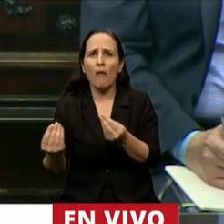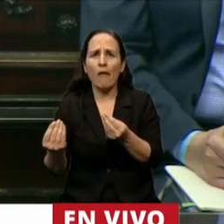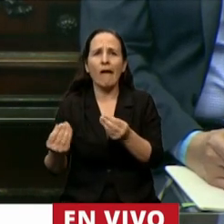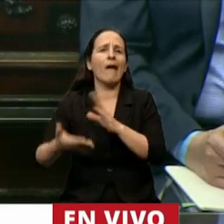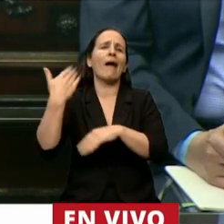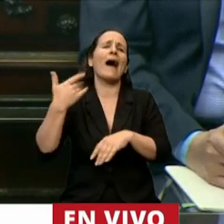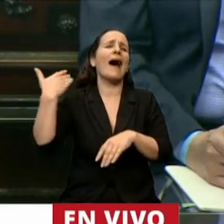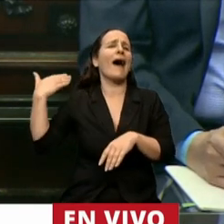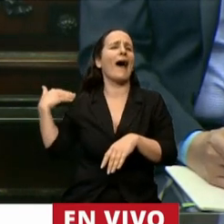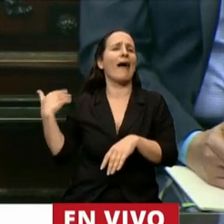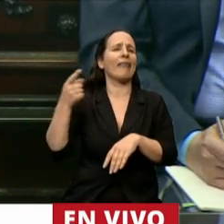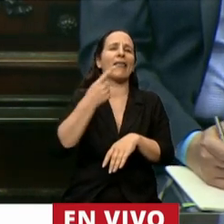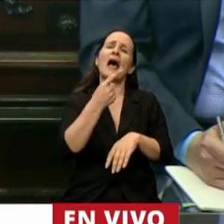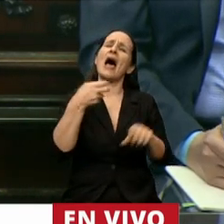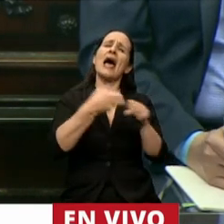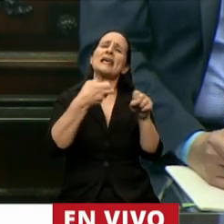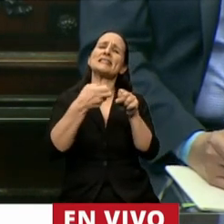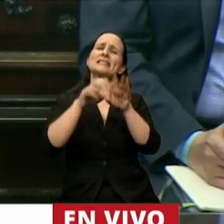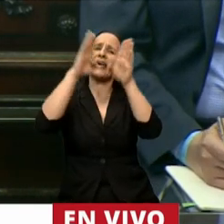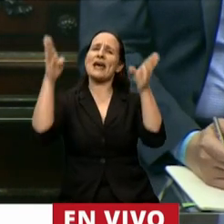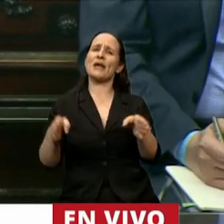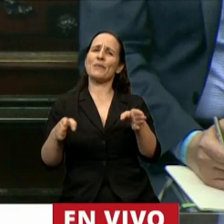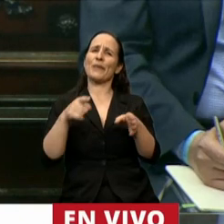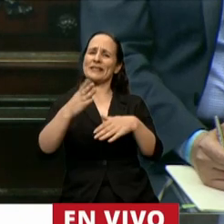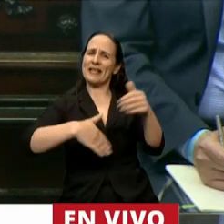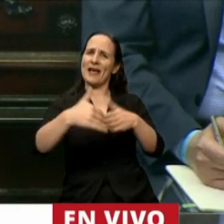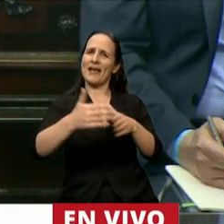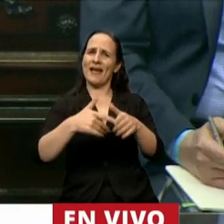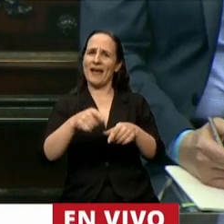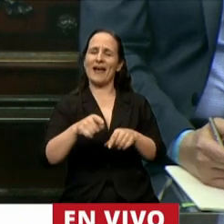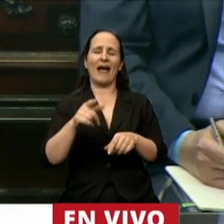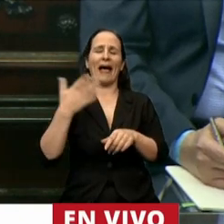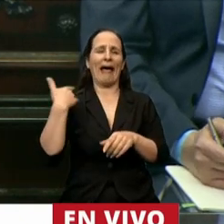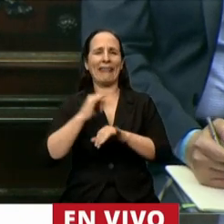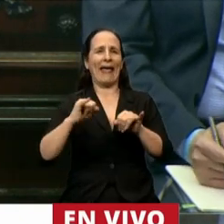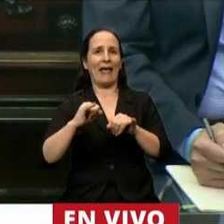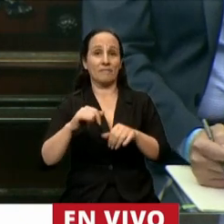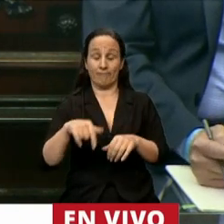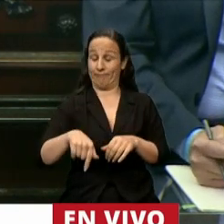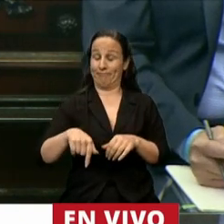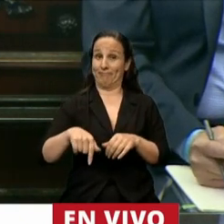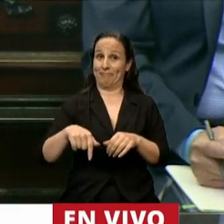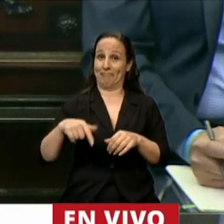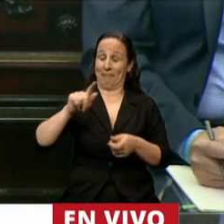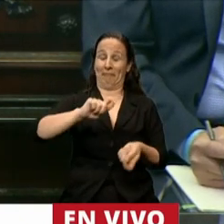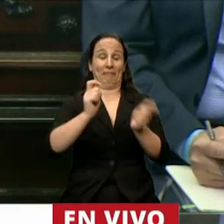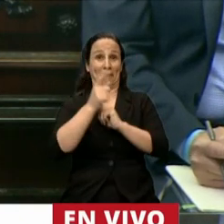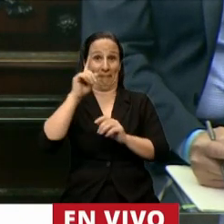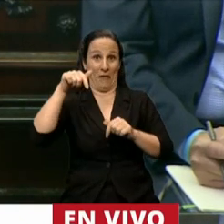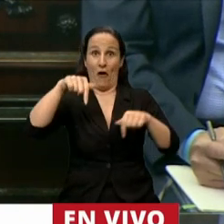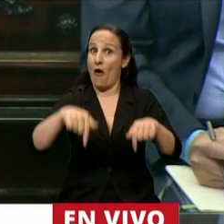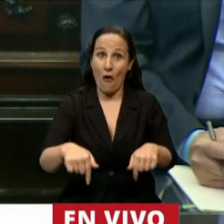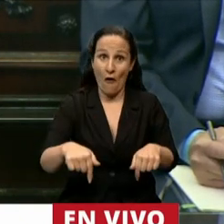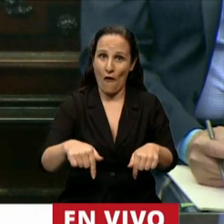poner una cervecería artesanal. Fíjense la distancia. Nosotros hoy podemos hablar